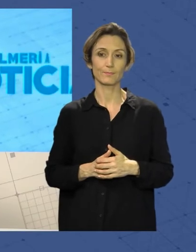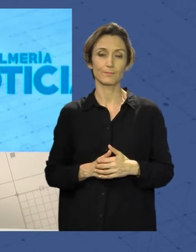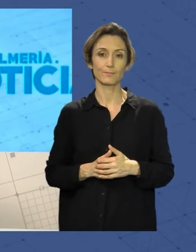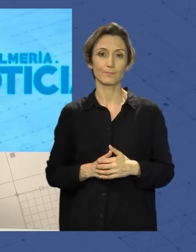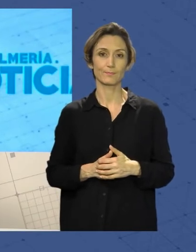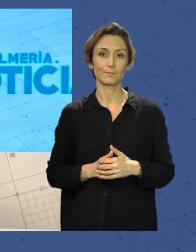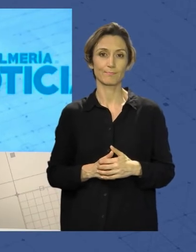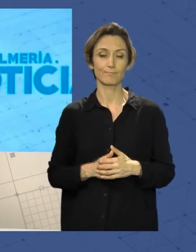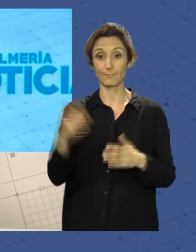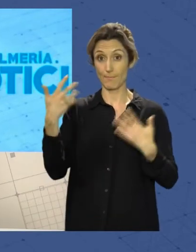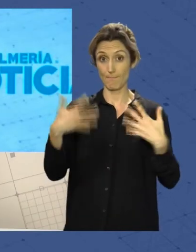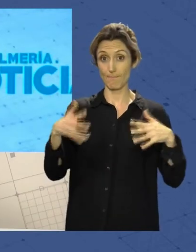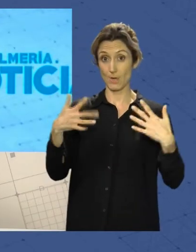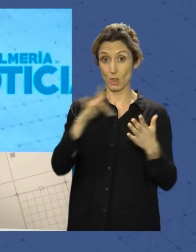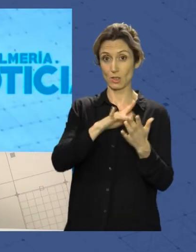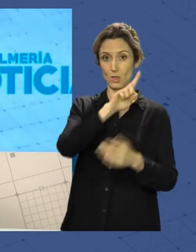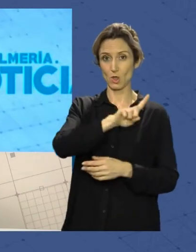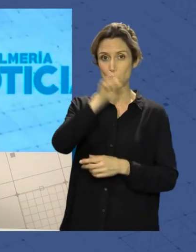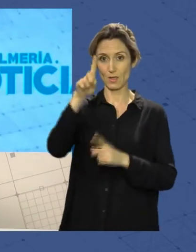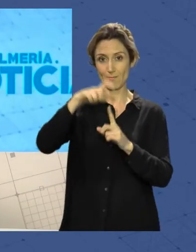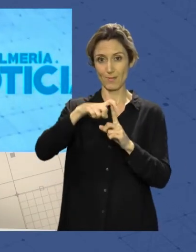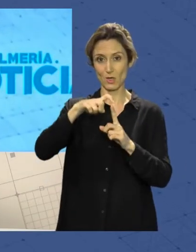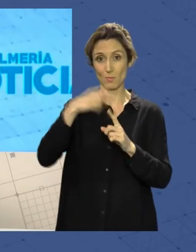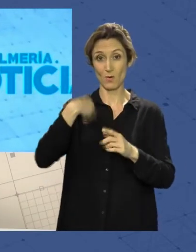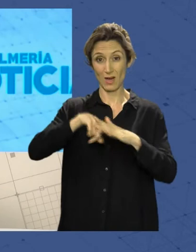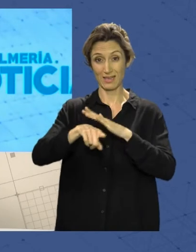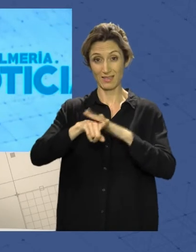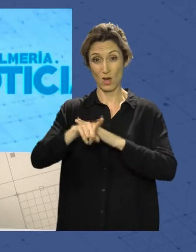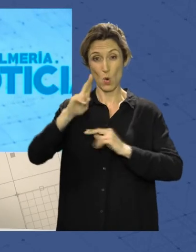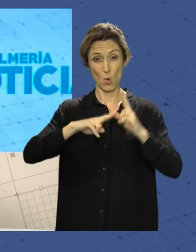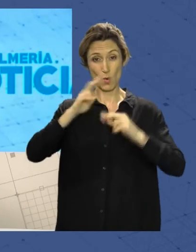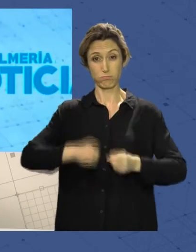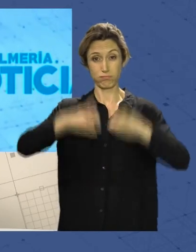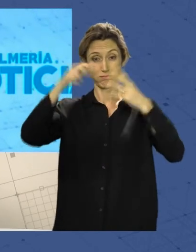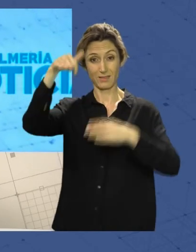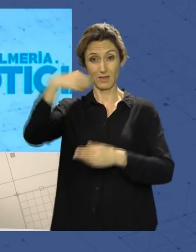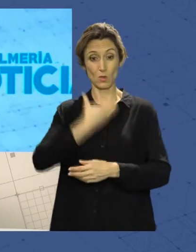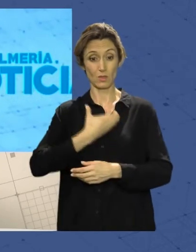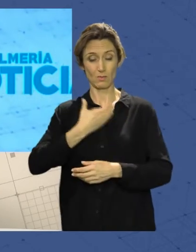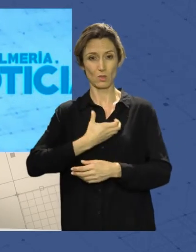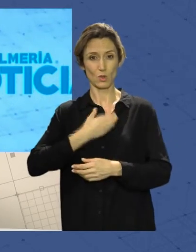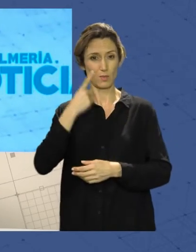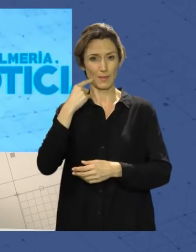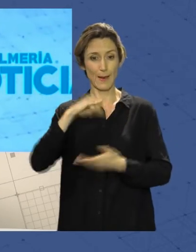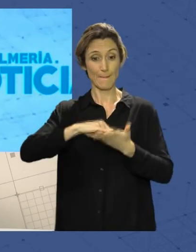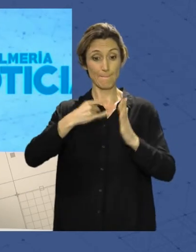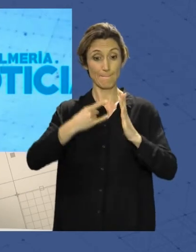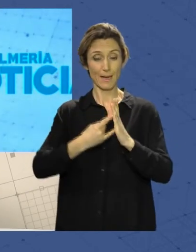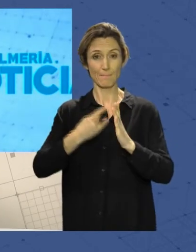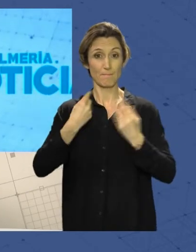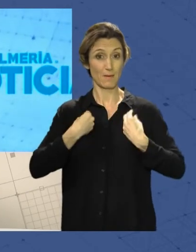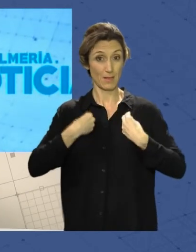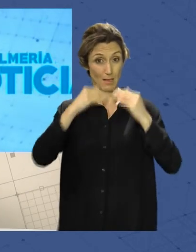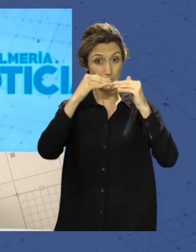Y ya el miércoles 11 de mayo, la Gerencia de Urbanismo del Ayuntamiento de Almería anunciaba que el plan municipal de la vivienda